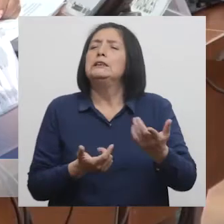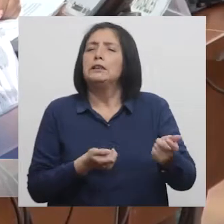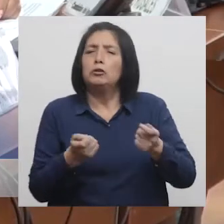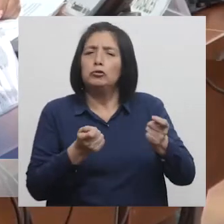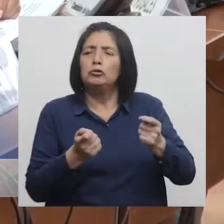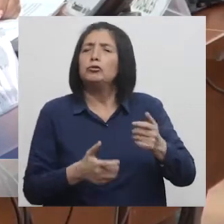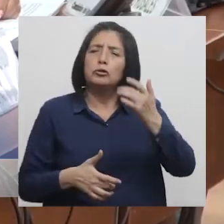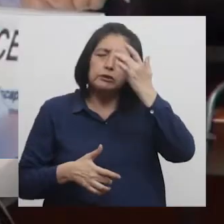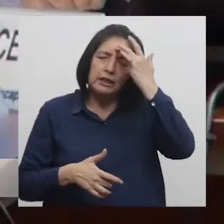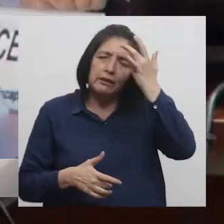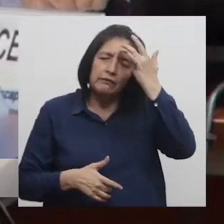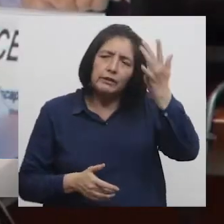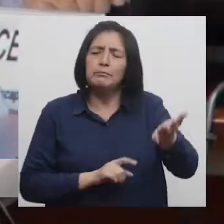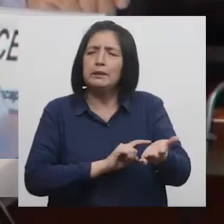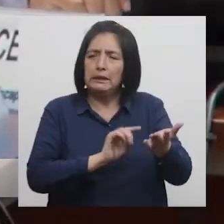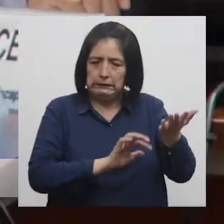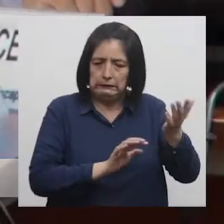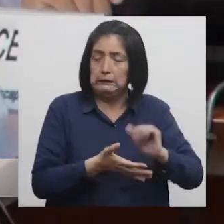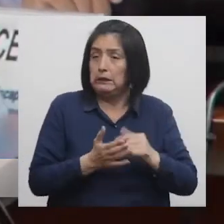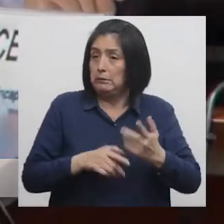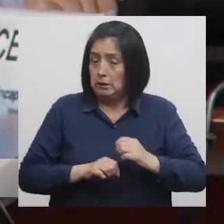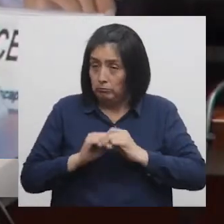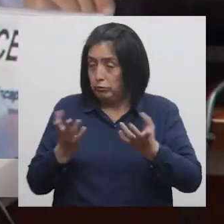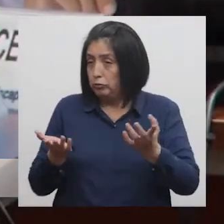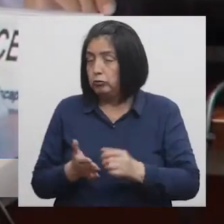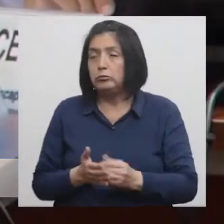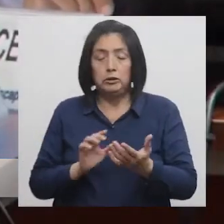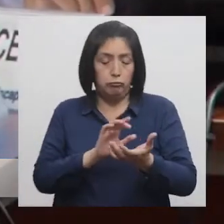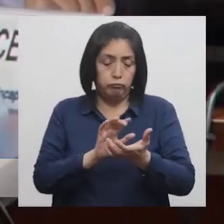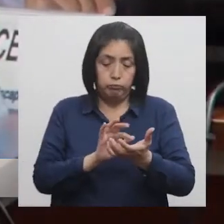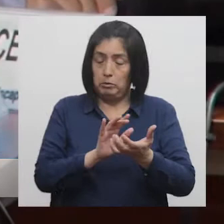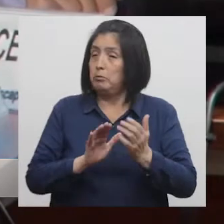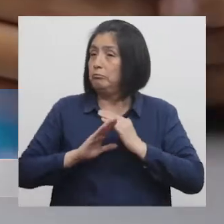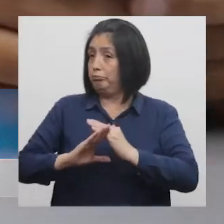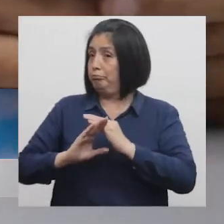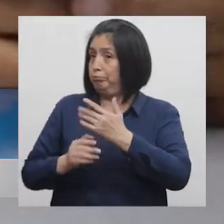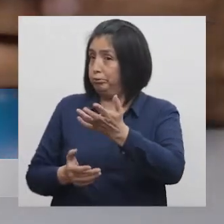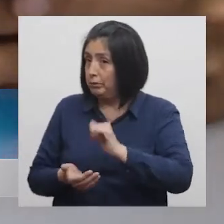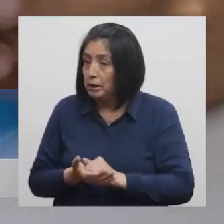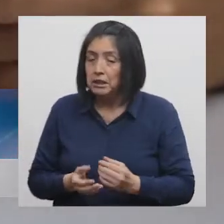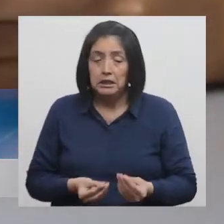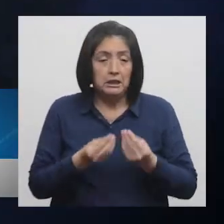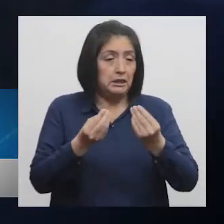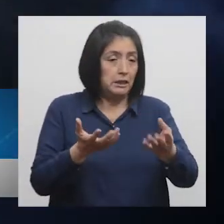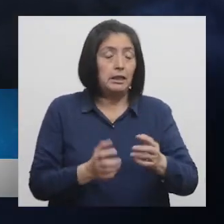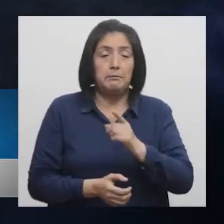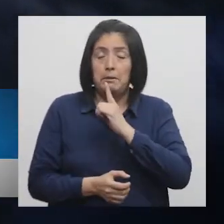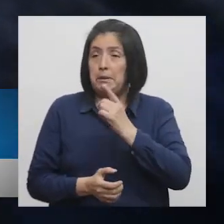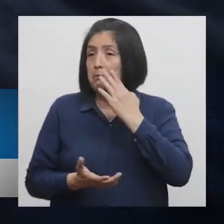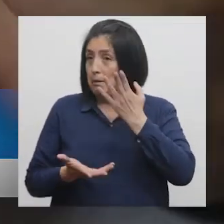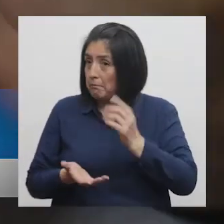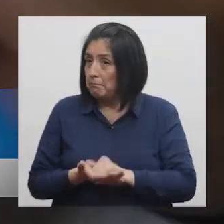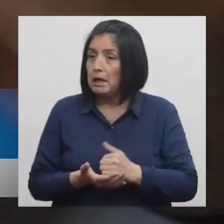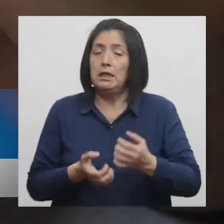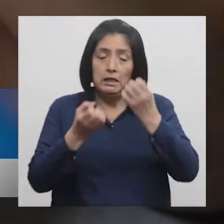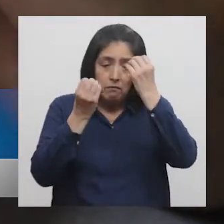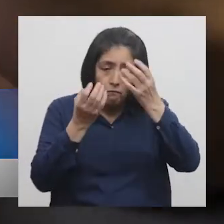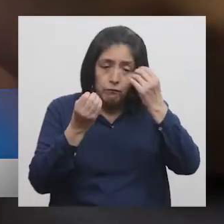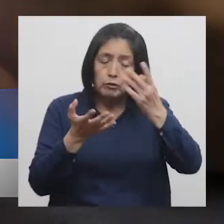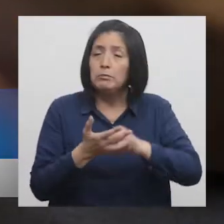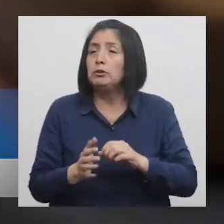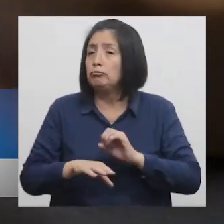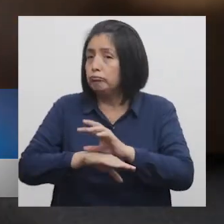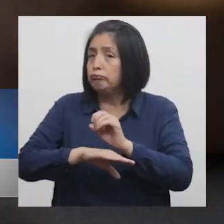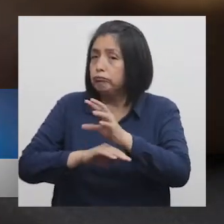Durante su participación anunció el próximo lanzamiento De un aplicativo contra la anemia Que brindará a los padres de familia Información